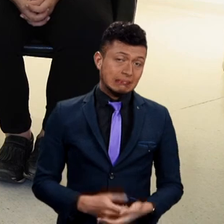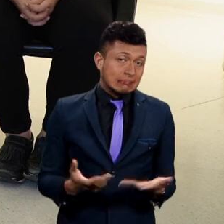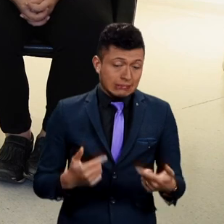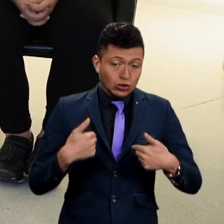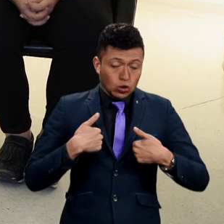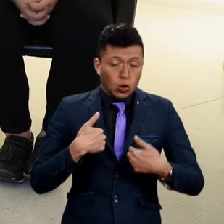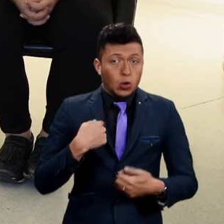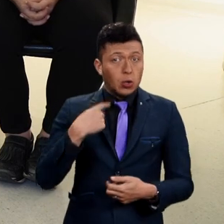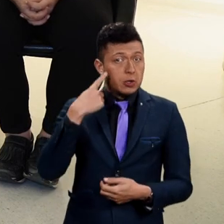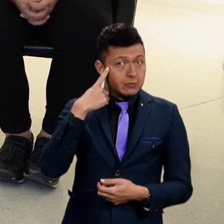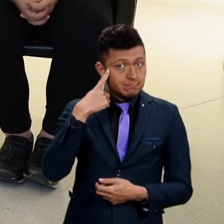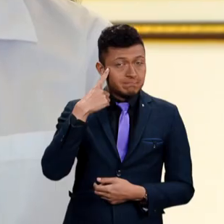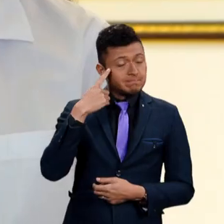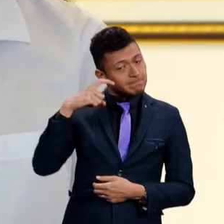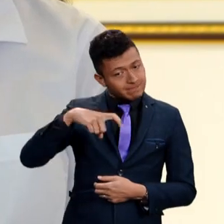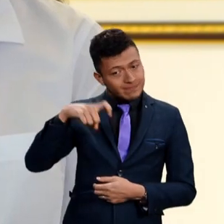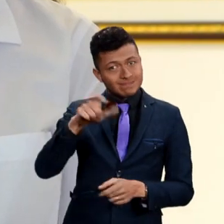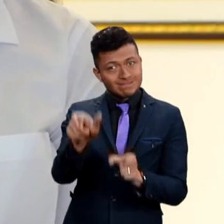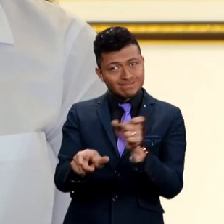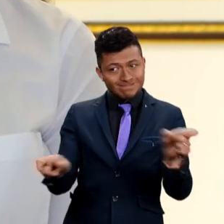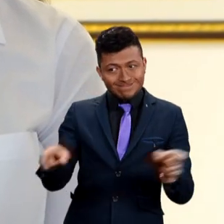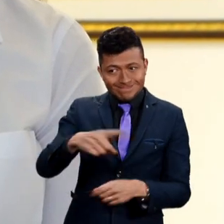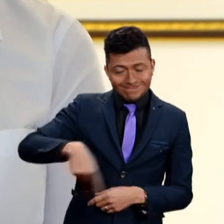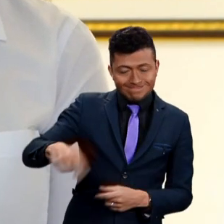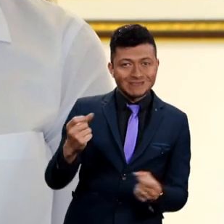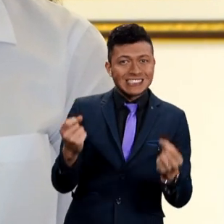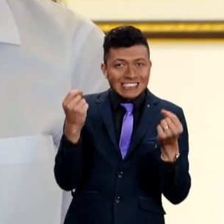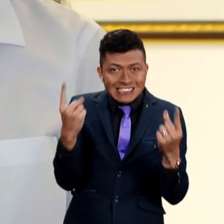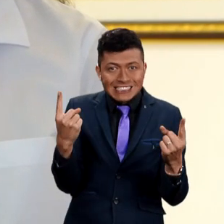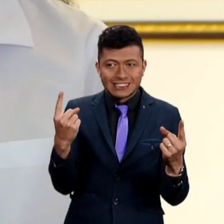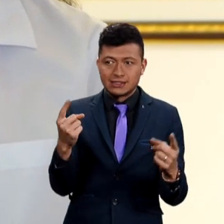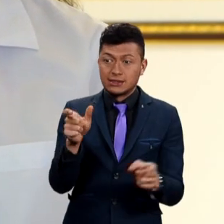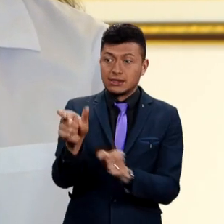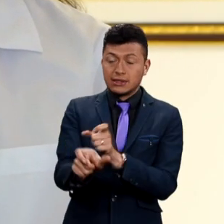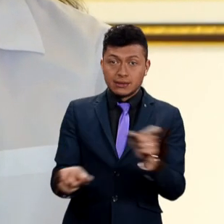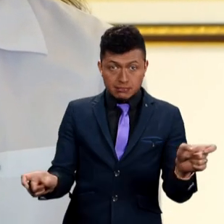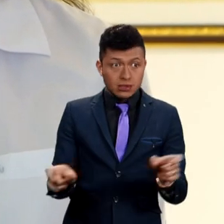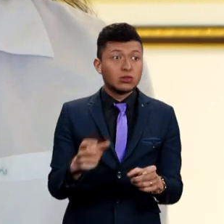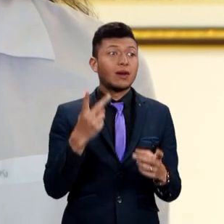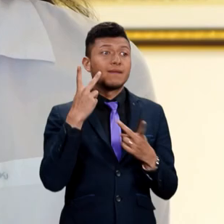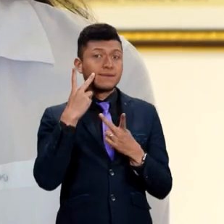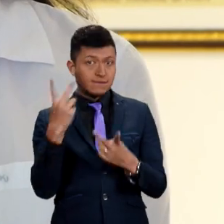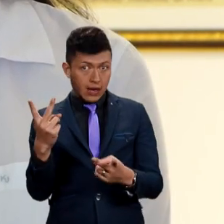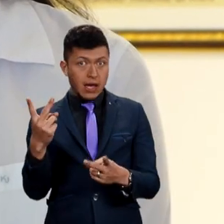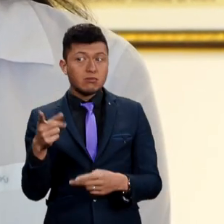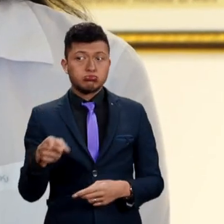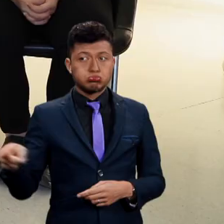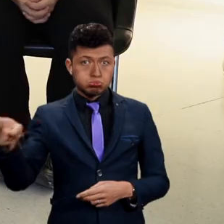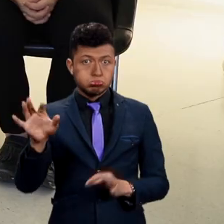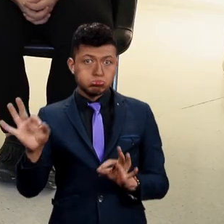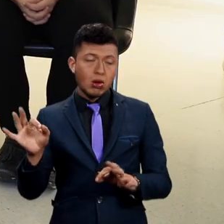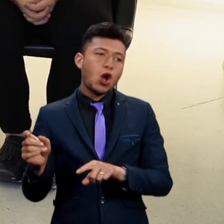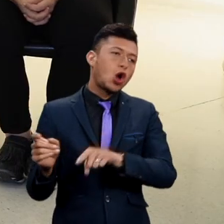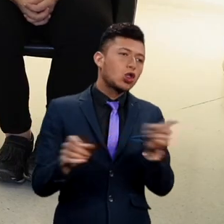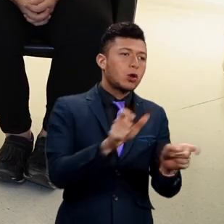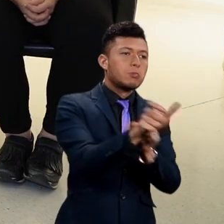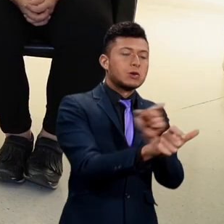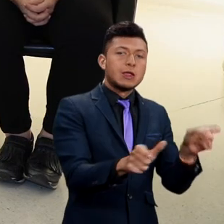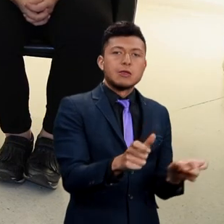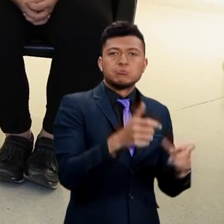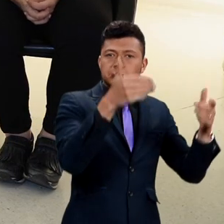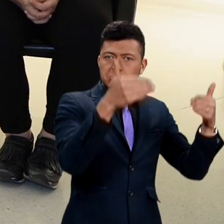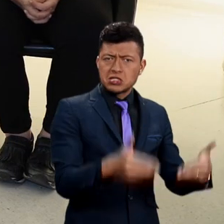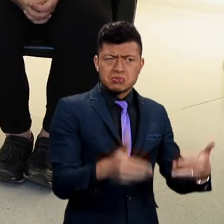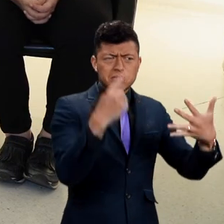digo que es como más que la gente entienda que no solamente hay personas que ven, sino que también hay personas de otro tipo de